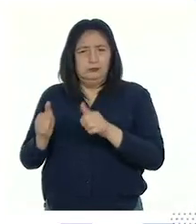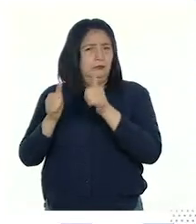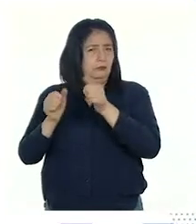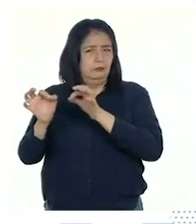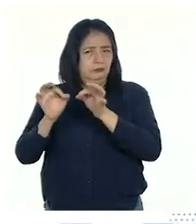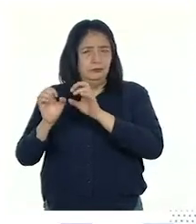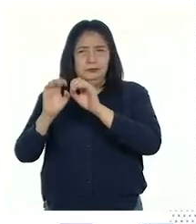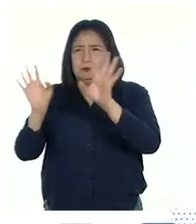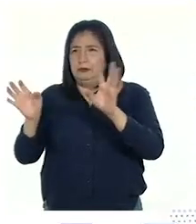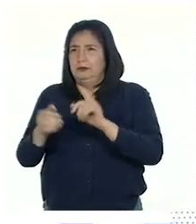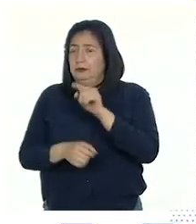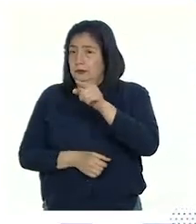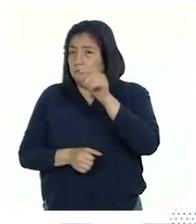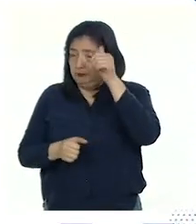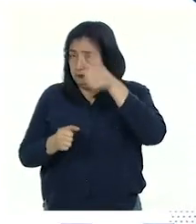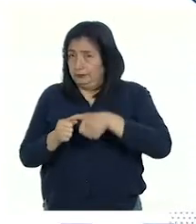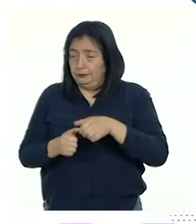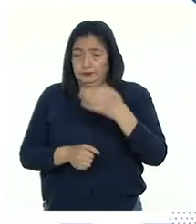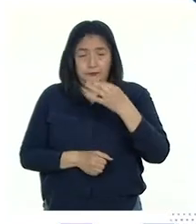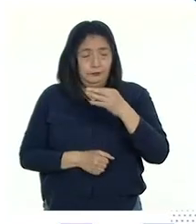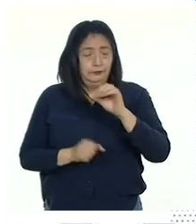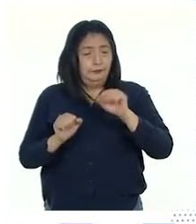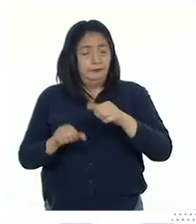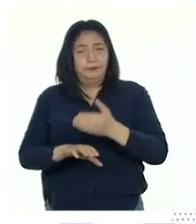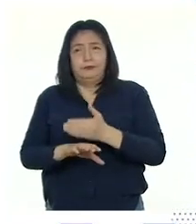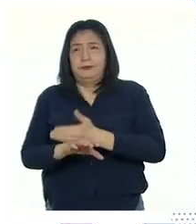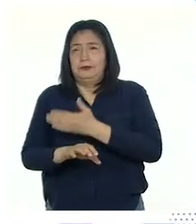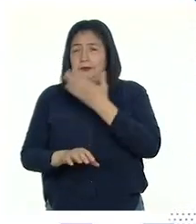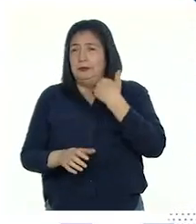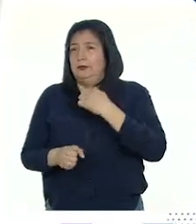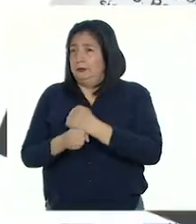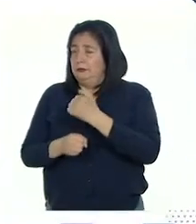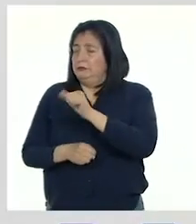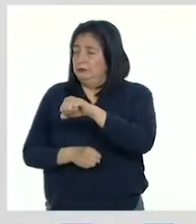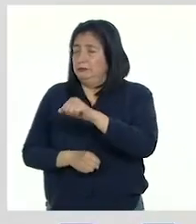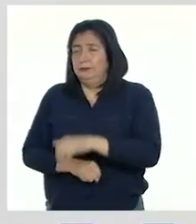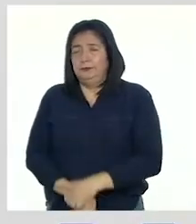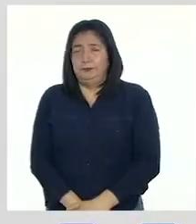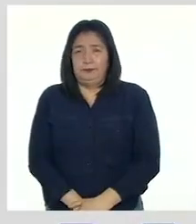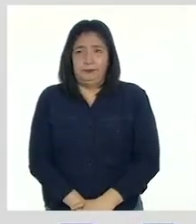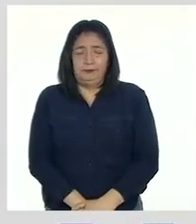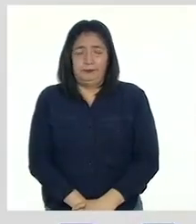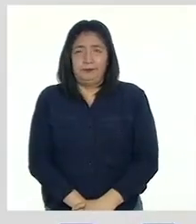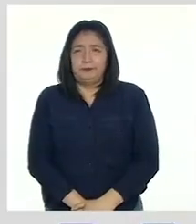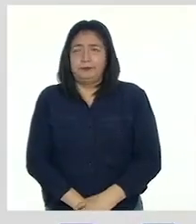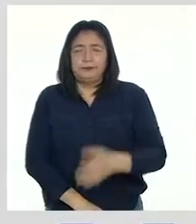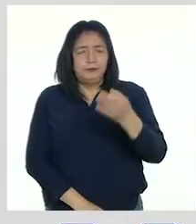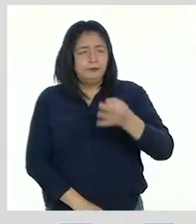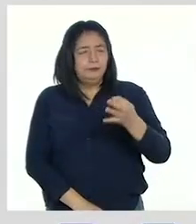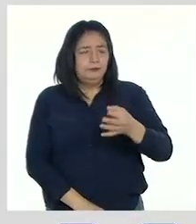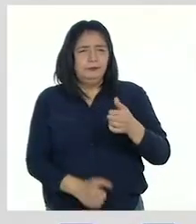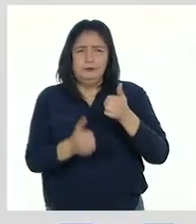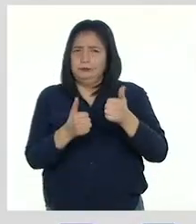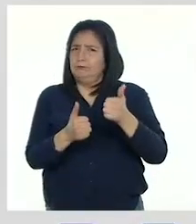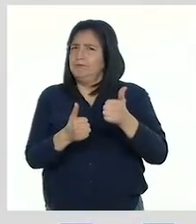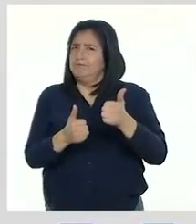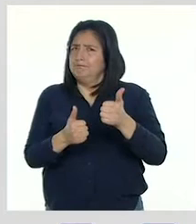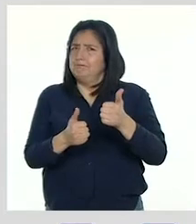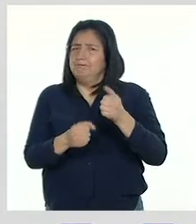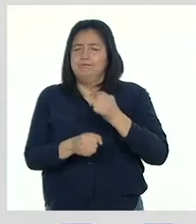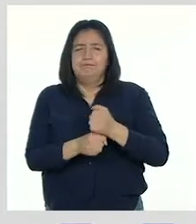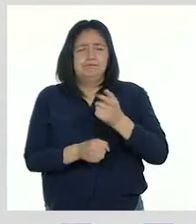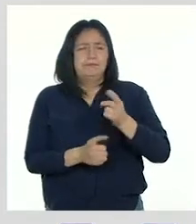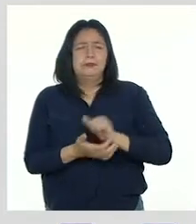muy claro. Recuerda que siempre podemos mejorar nuestro trabajo. Realmente un buen trabajo.